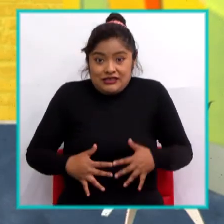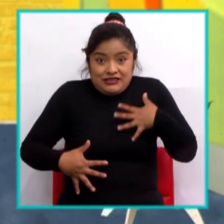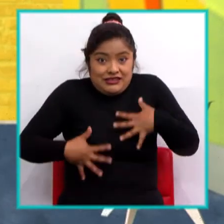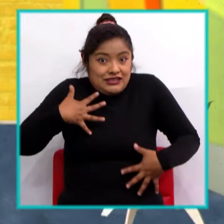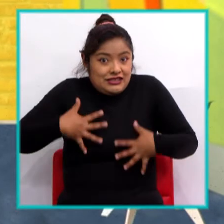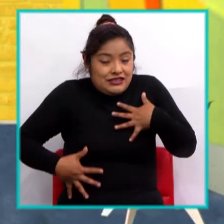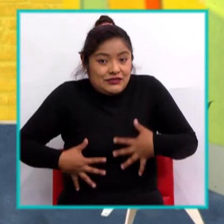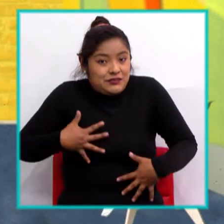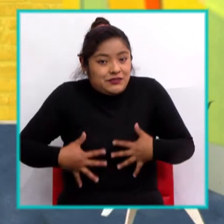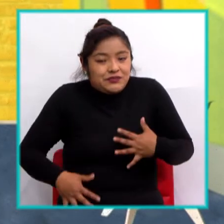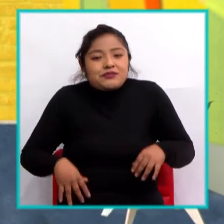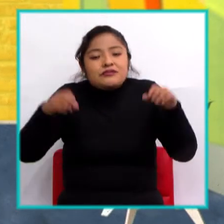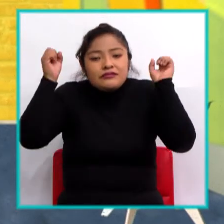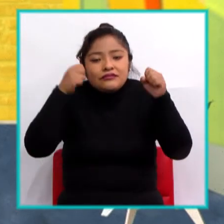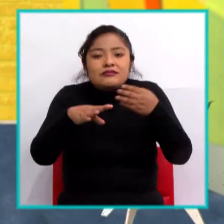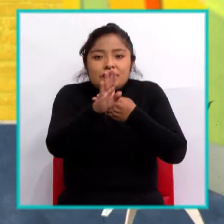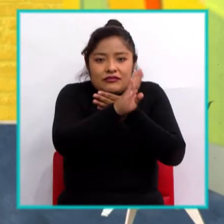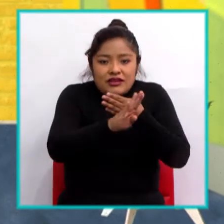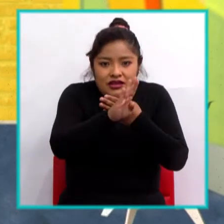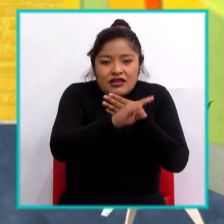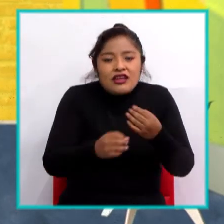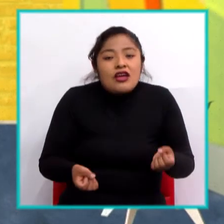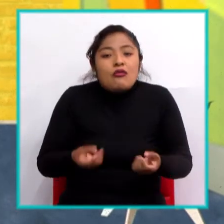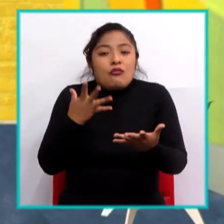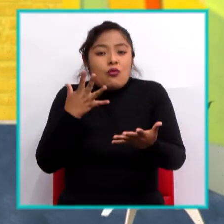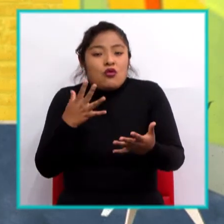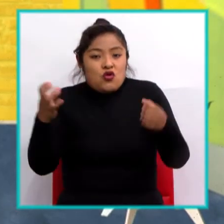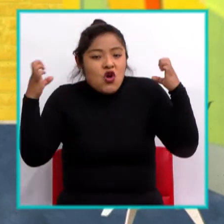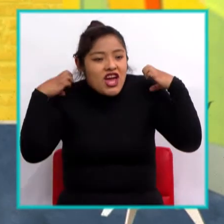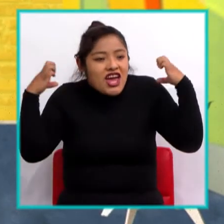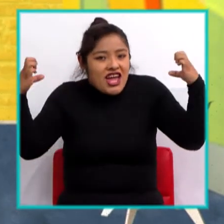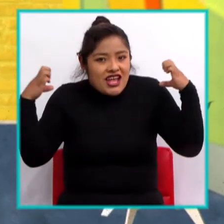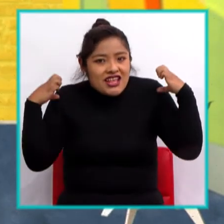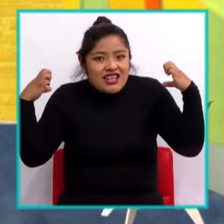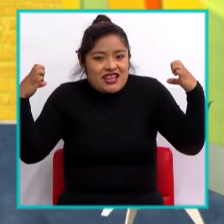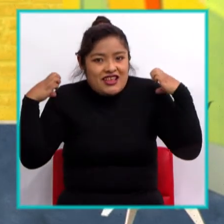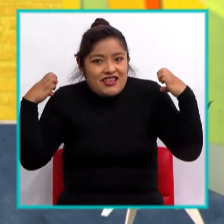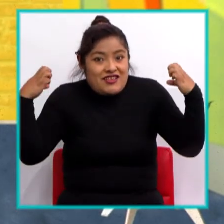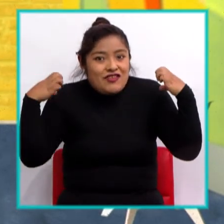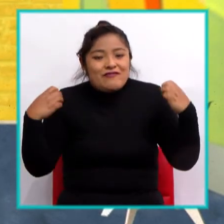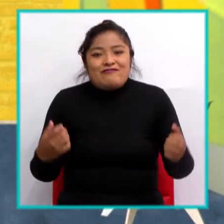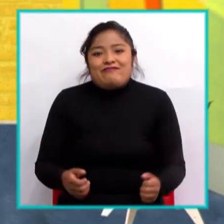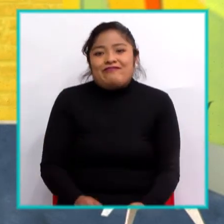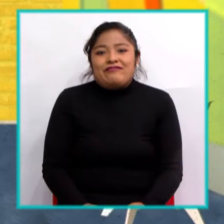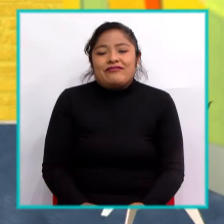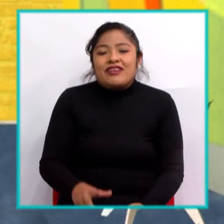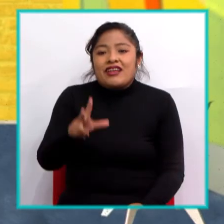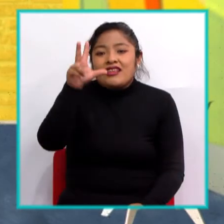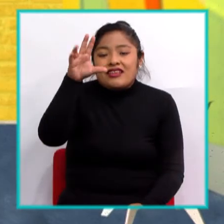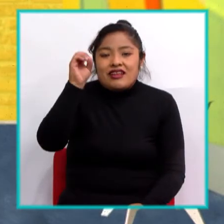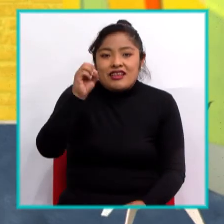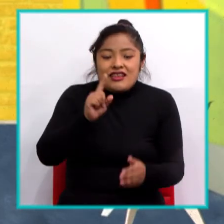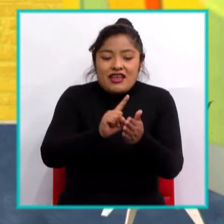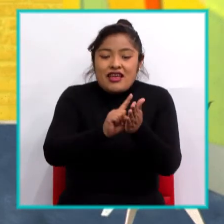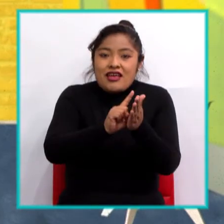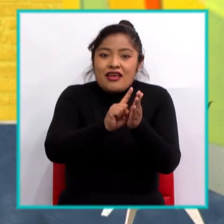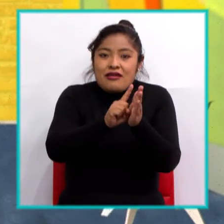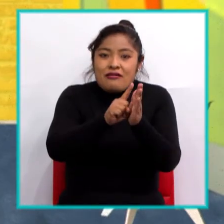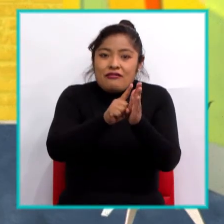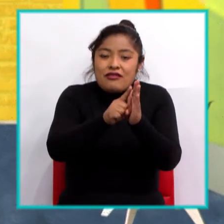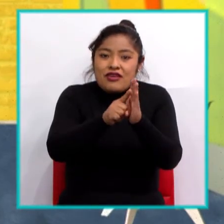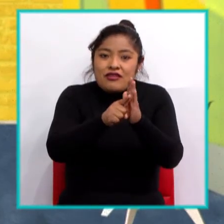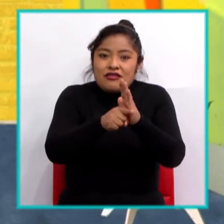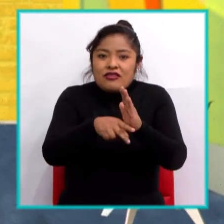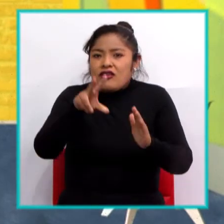Podemos prevenir haciendo mucho ejercicio o por lo menos 30 minutos al día. No